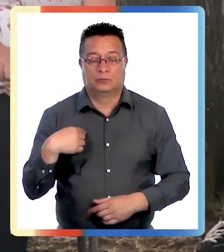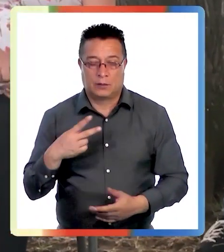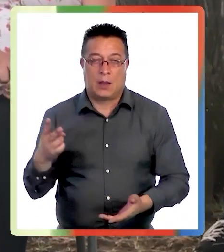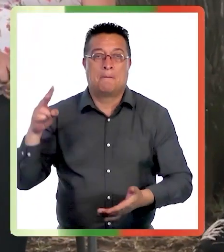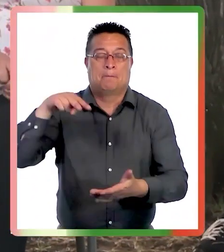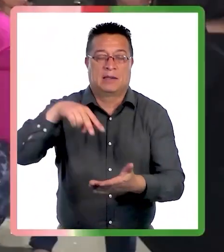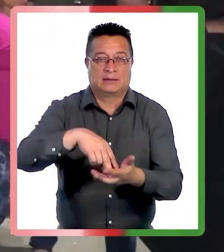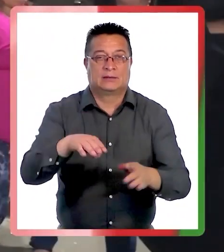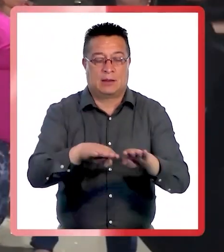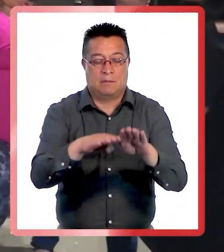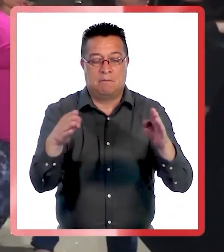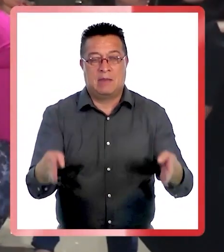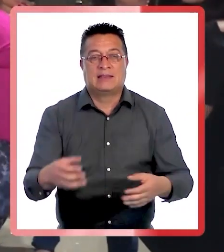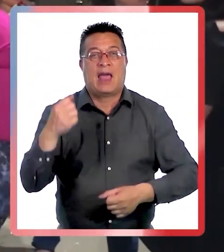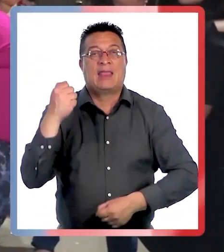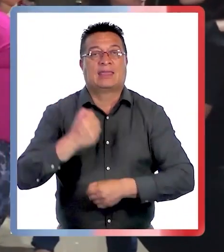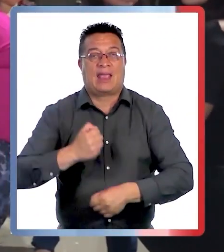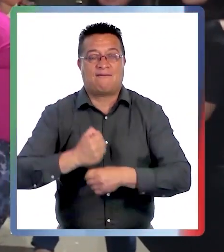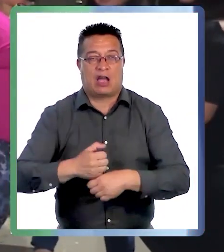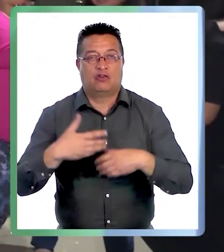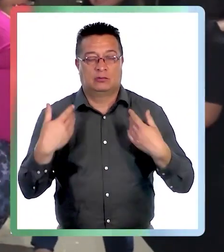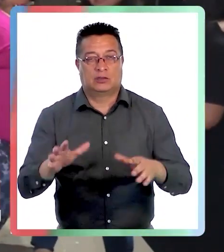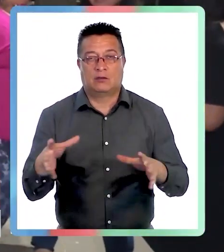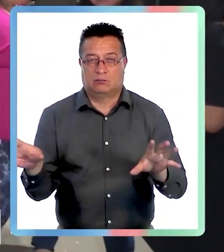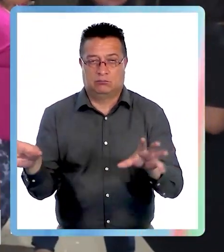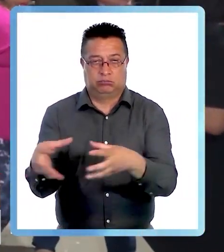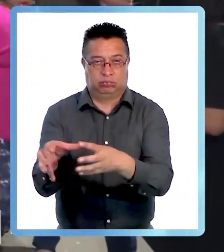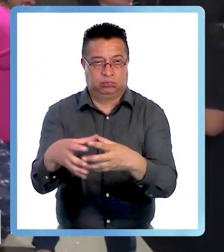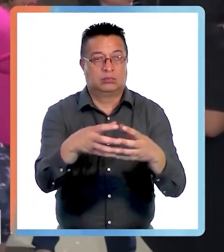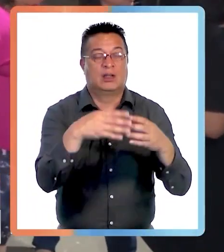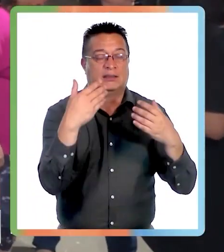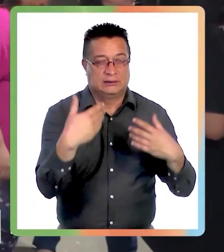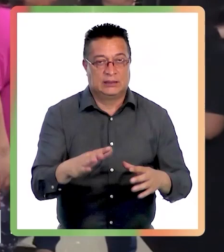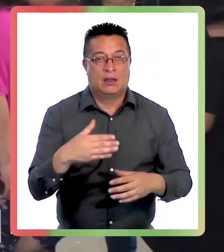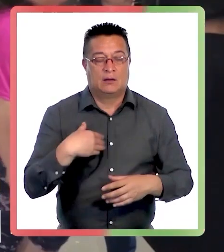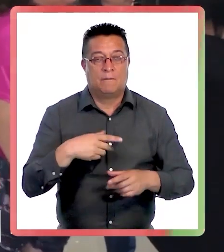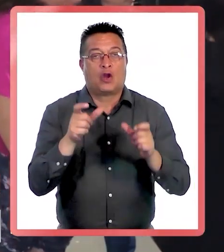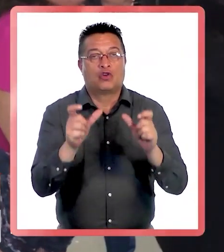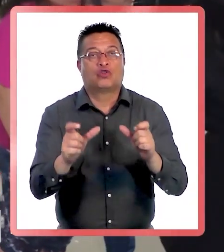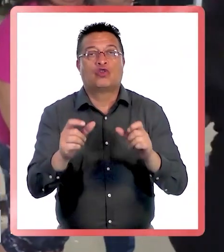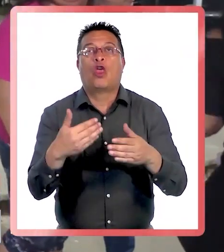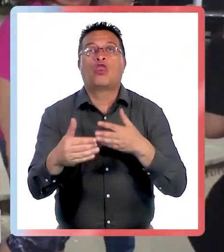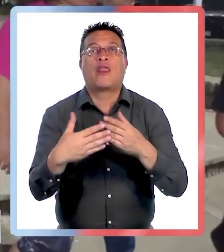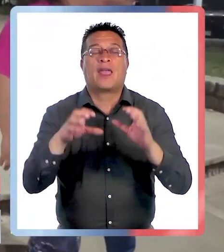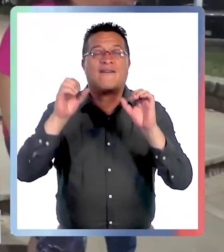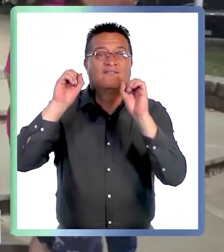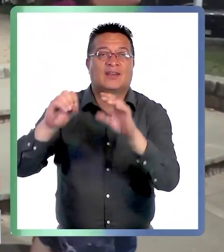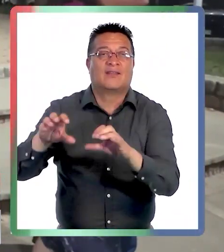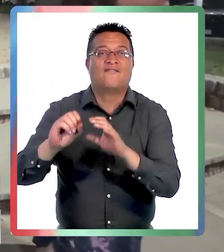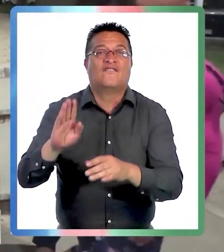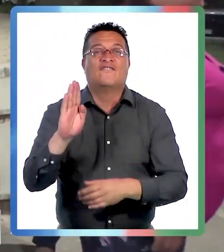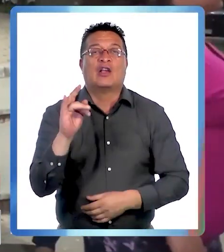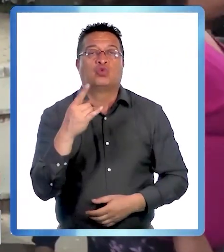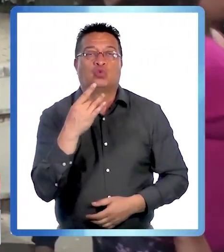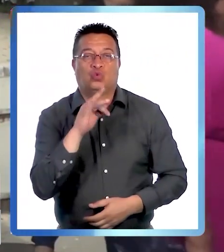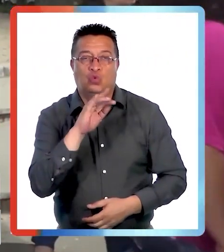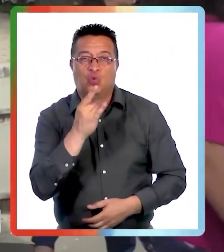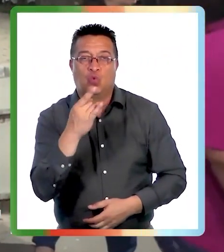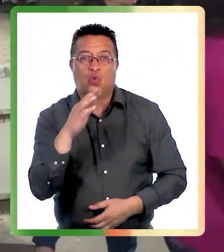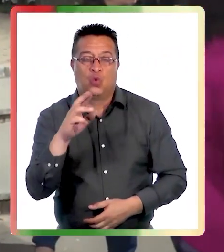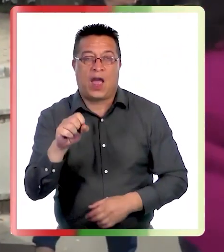la mesa de trabajo que tiene la organización que está en contra del relleno sanitario y como municipio igual estamos